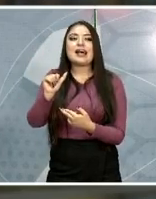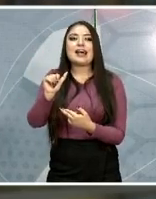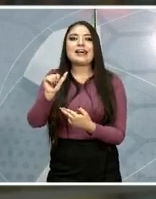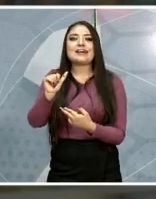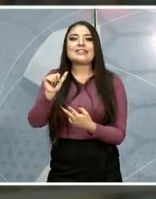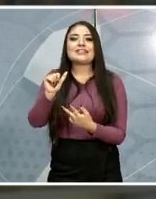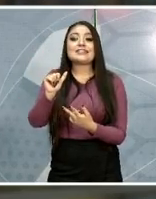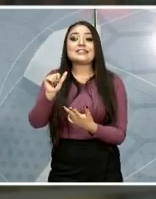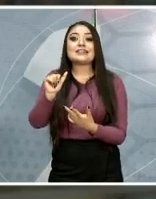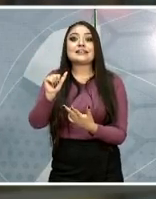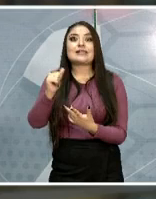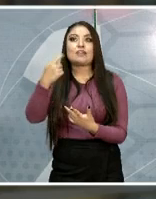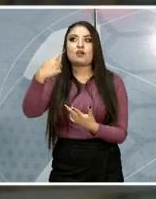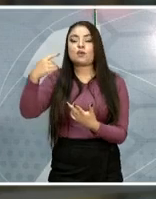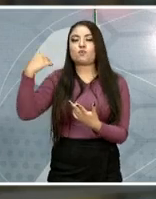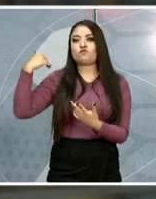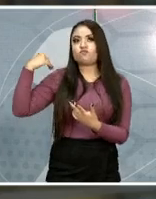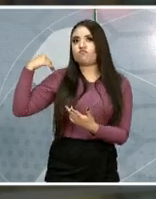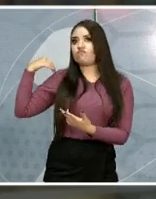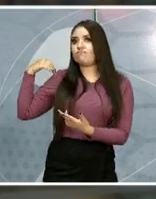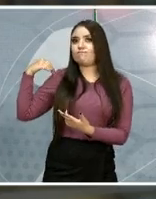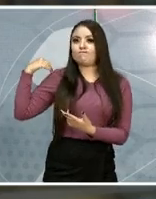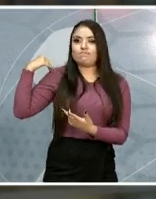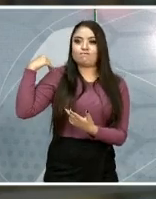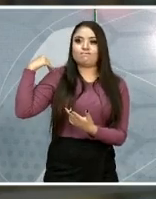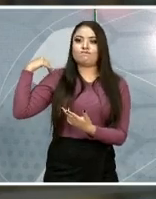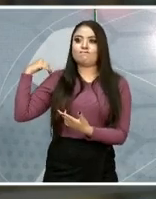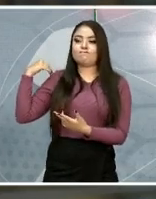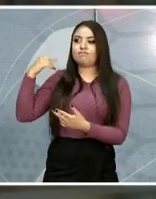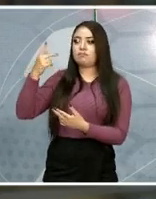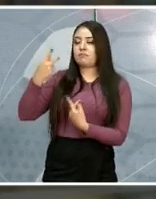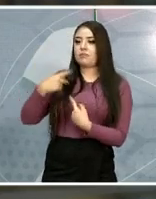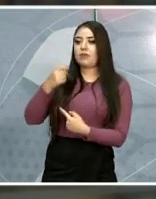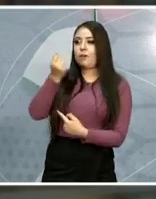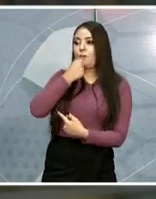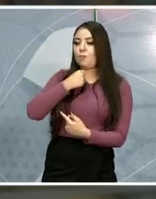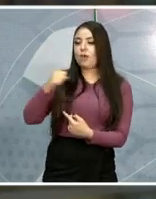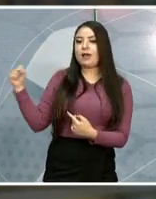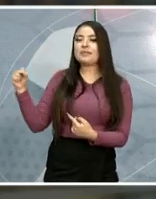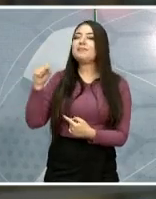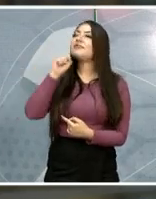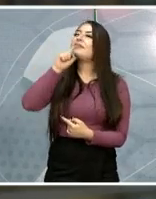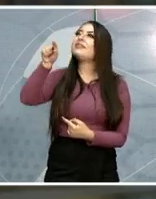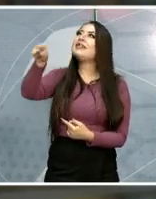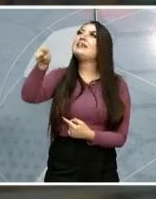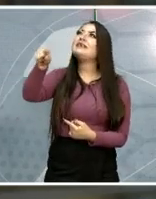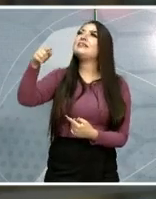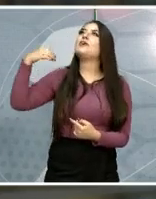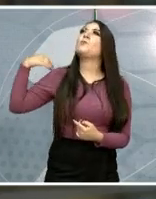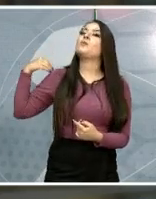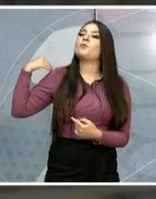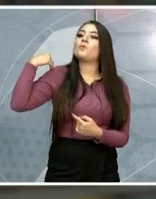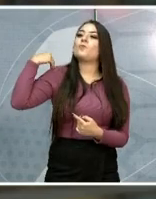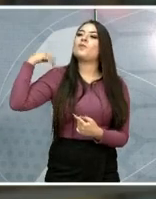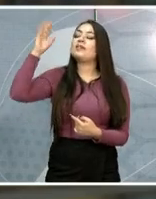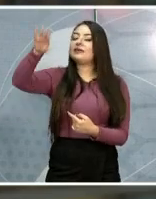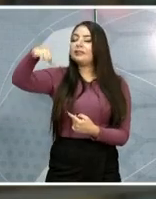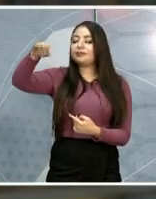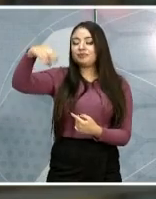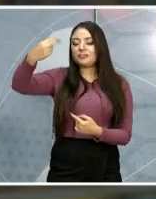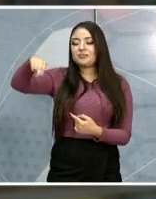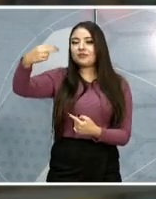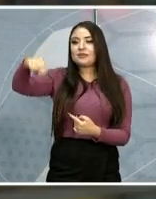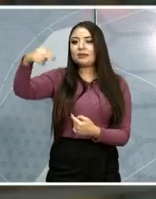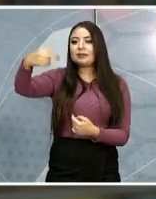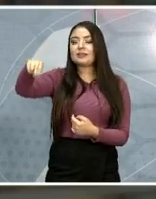para las grandes firmas, o esta chica, esta modelo, me van a recordar cómo se llama, la que tiene vitíligo,